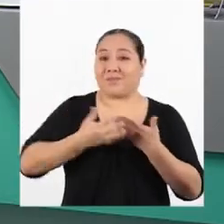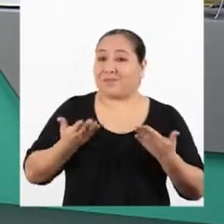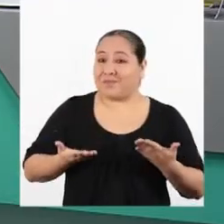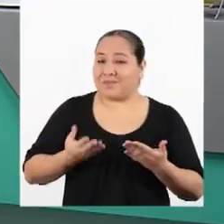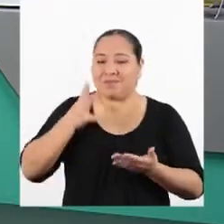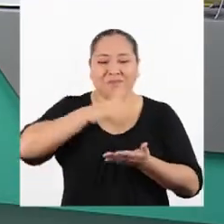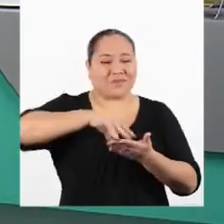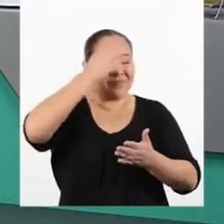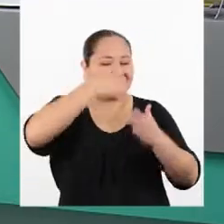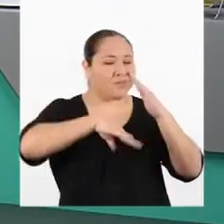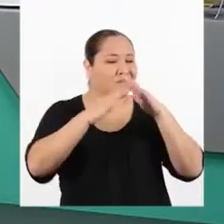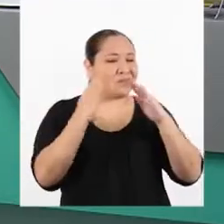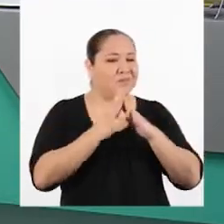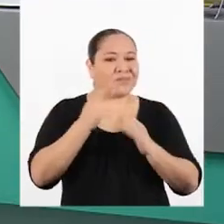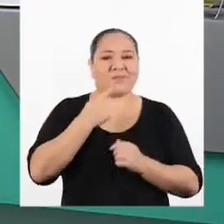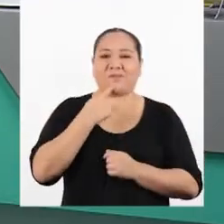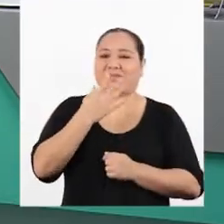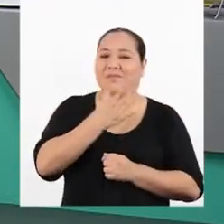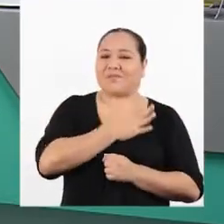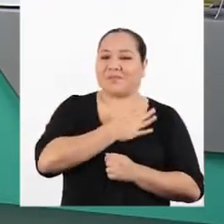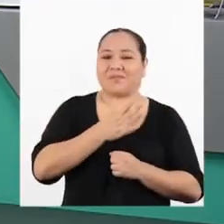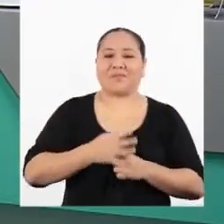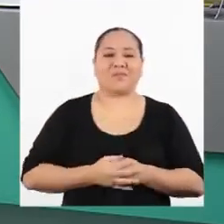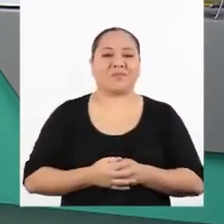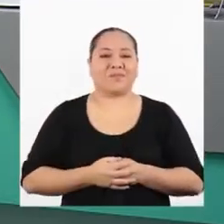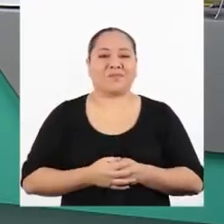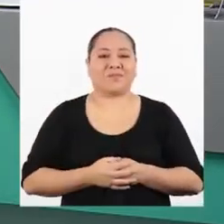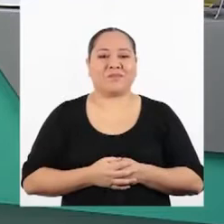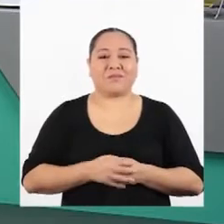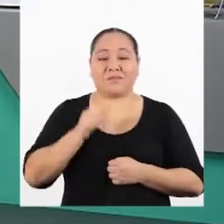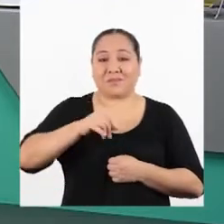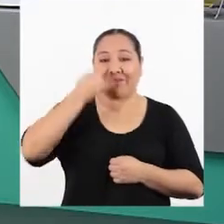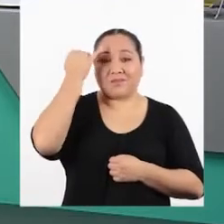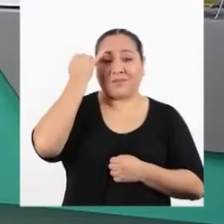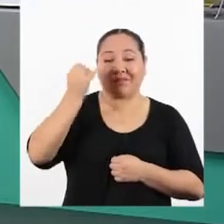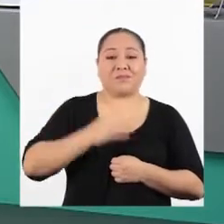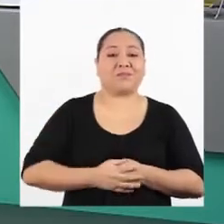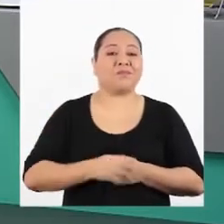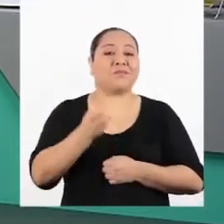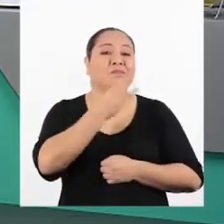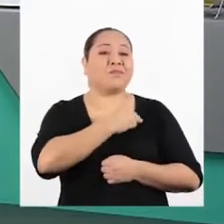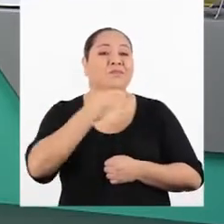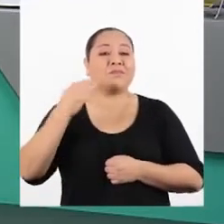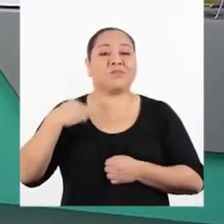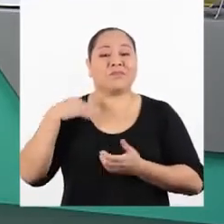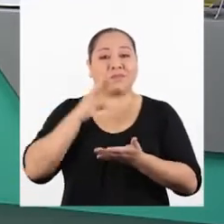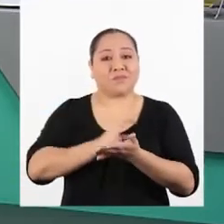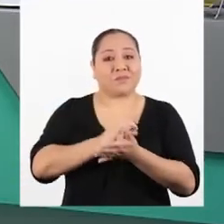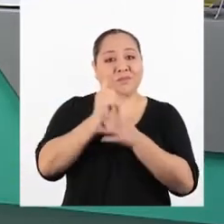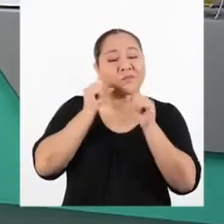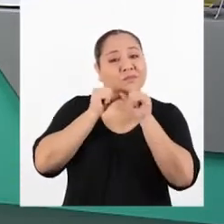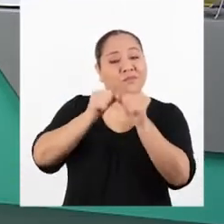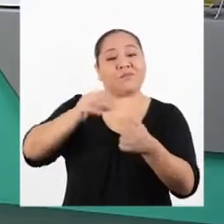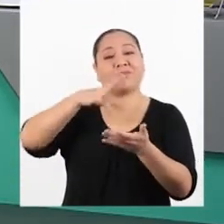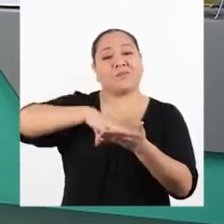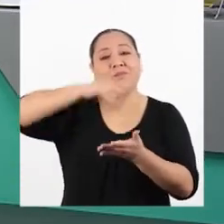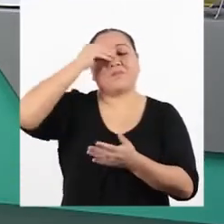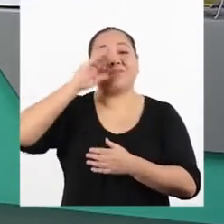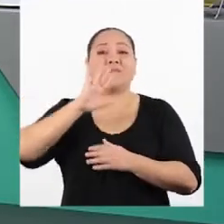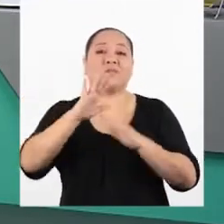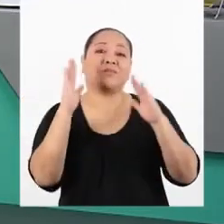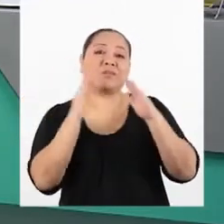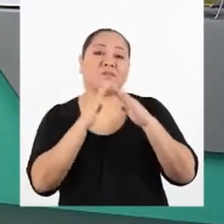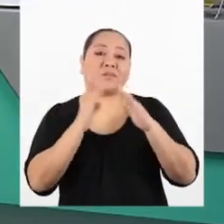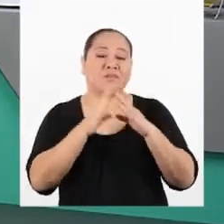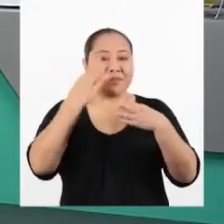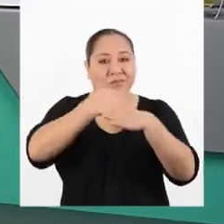Aprendo en Casa para Quinto de Secundaria. Una iniciativa del Ministerio de Educación para seguir aprendiendo desde casa de